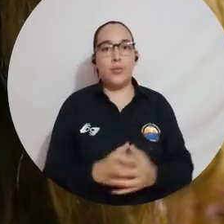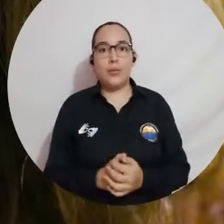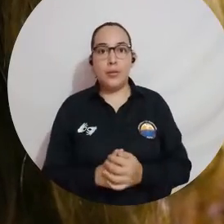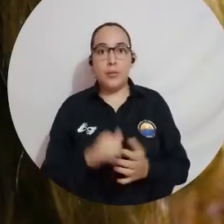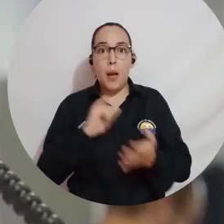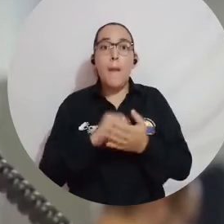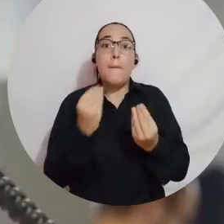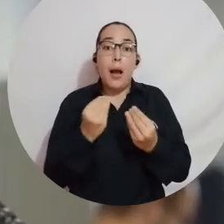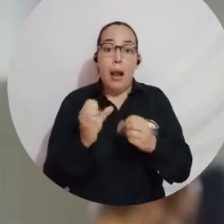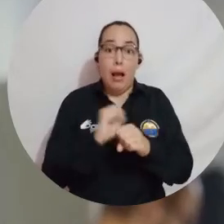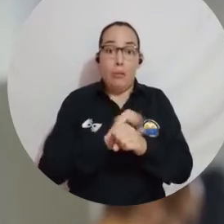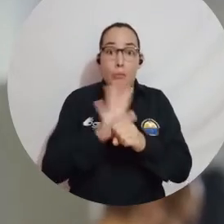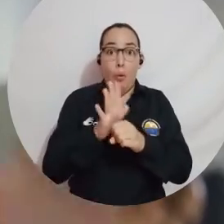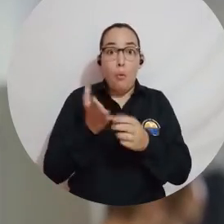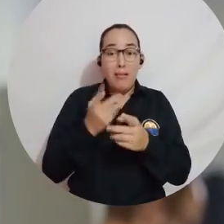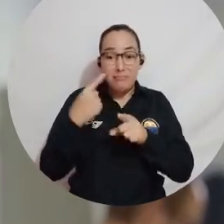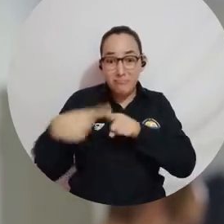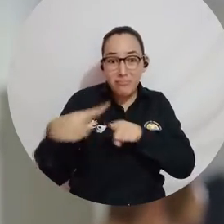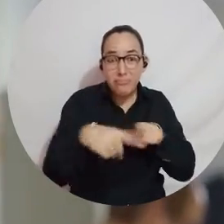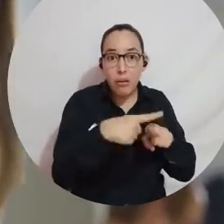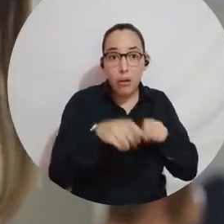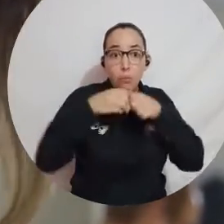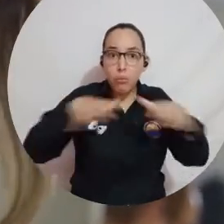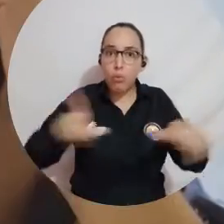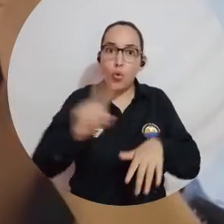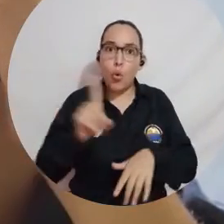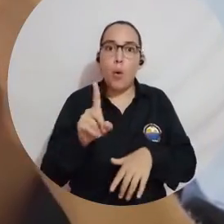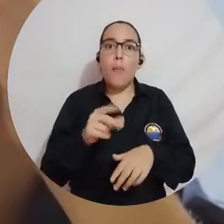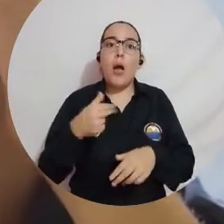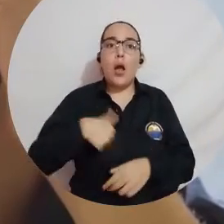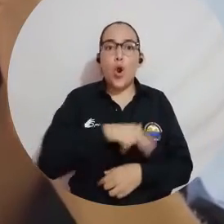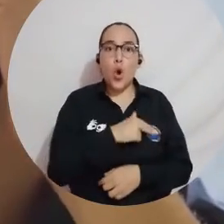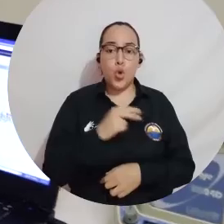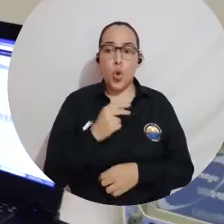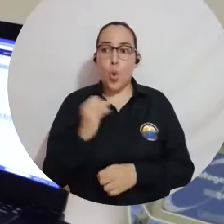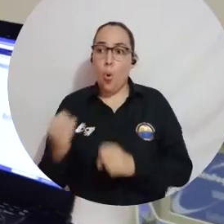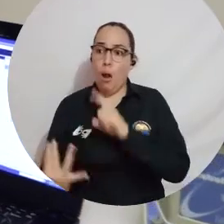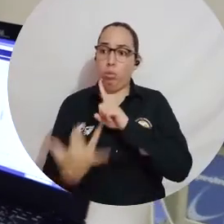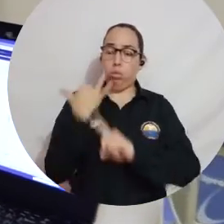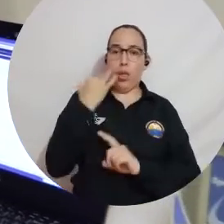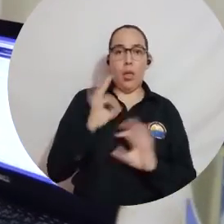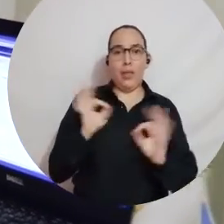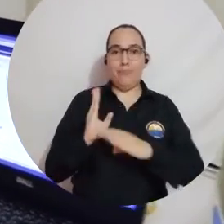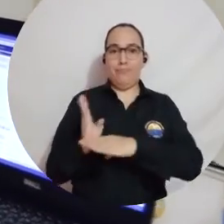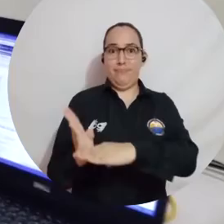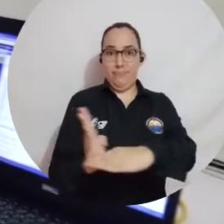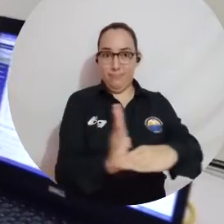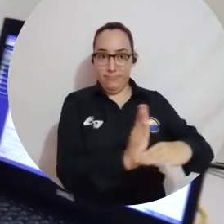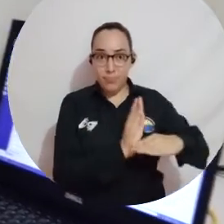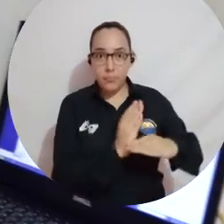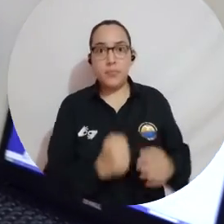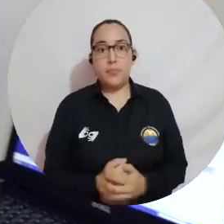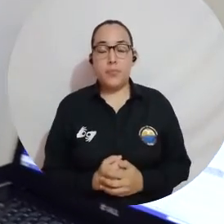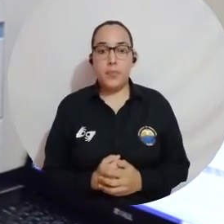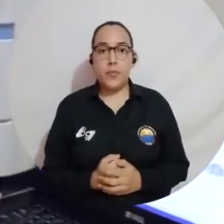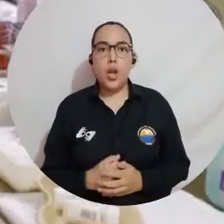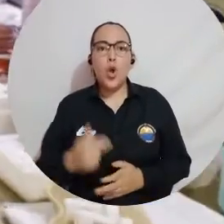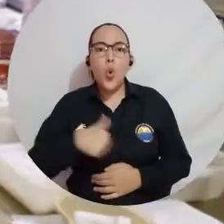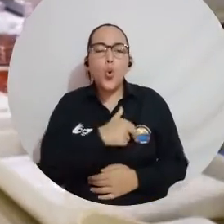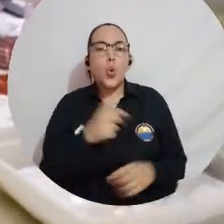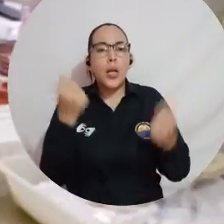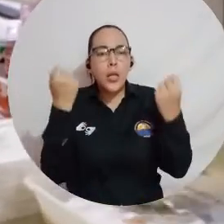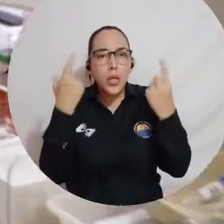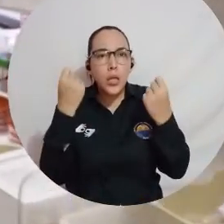para evitar, digamos, la perturbación y disminuir así la oportunidad de los contagios, disminuir la probabilidad de incrementar los casos